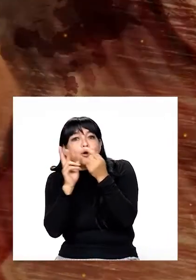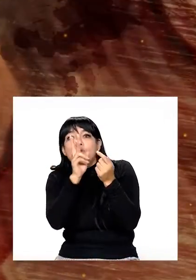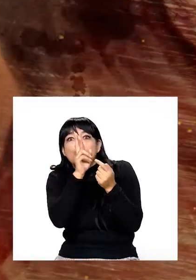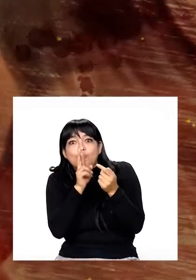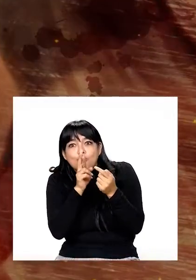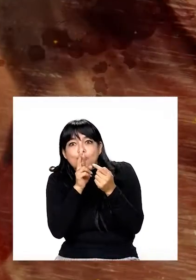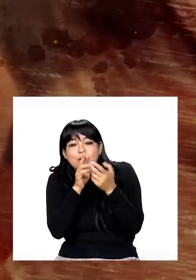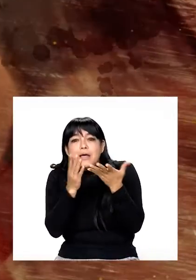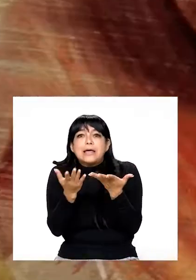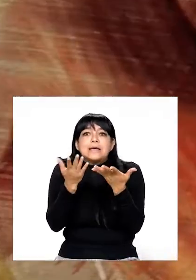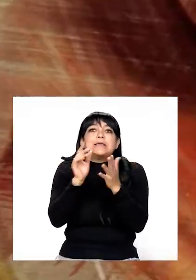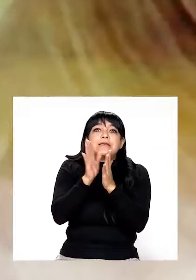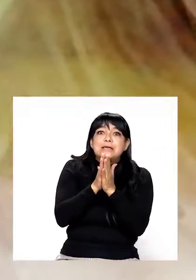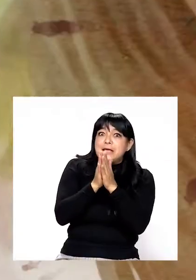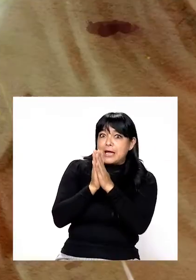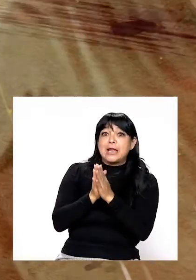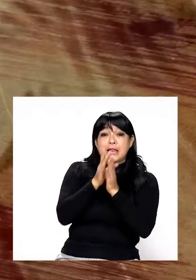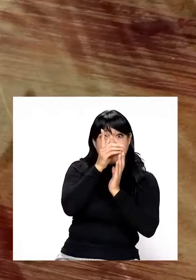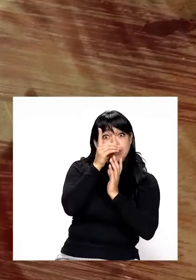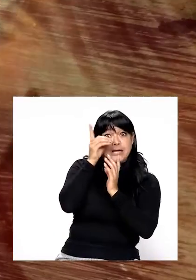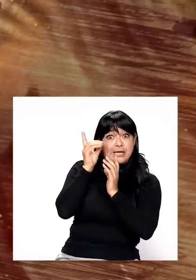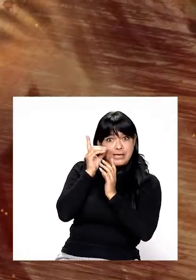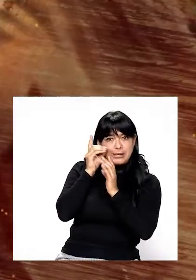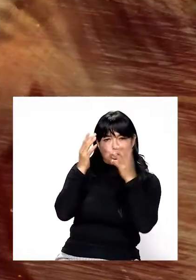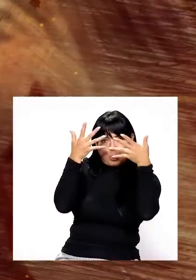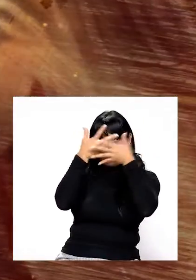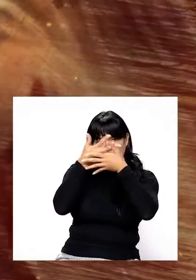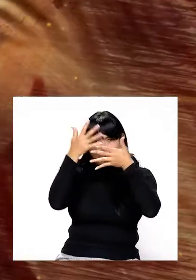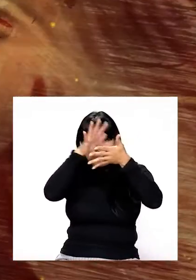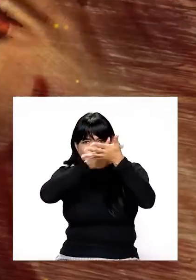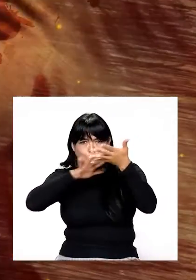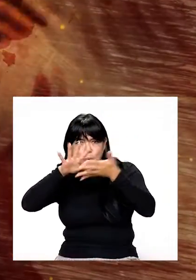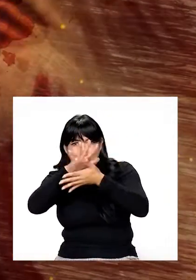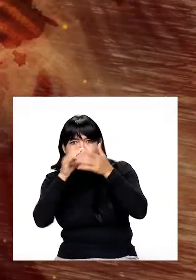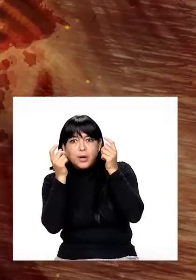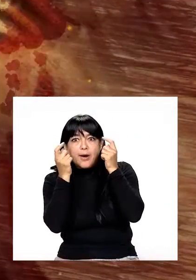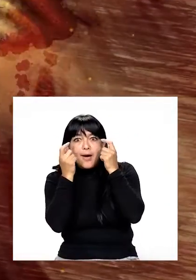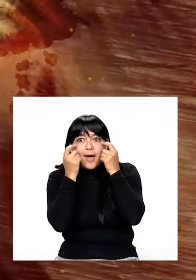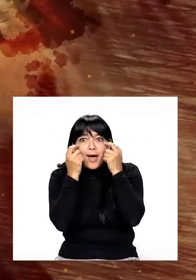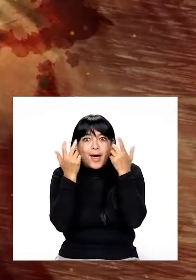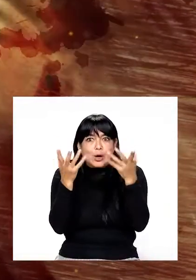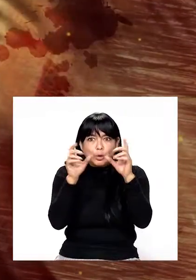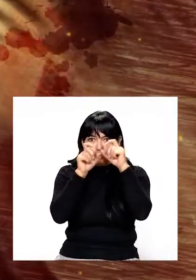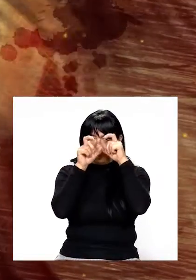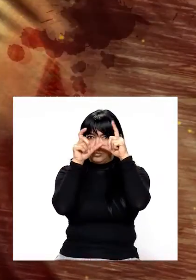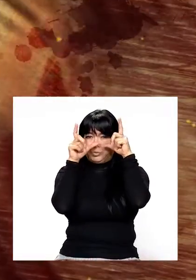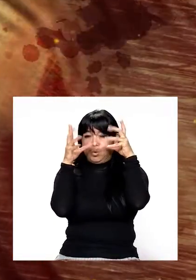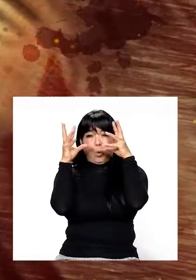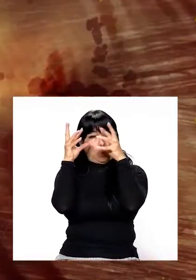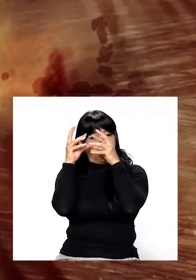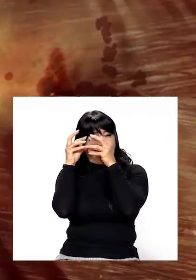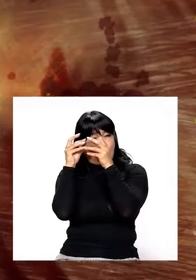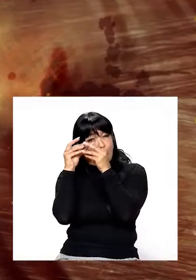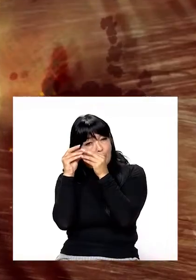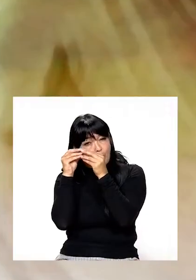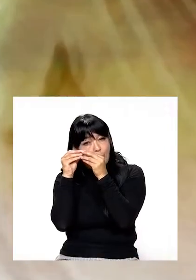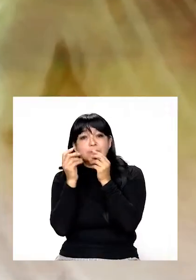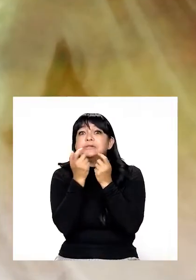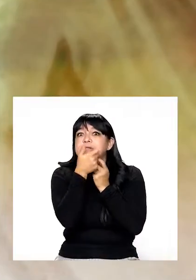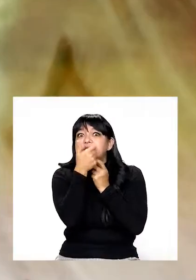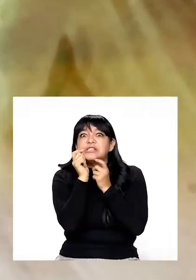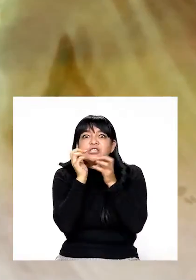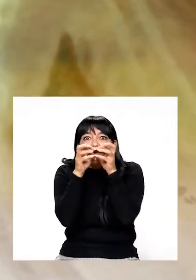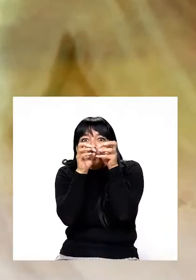ceja rojiza airsuta, mientras que el derecho se confundía totalmente tras una enorme verruga.